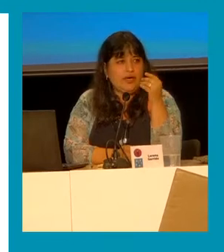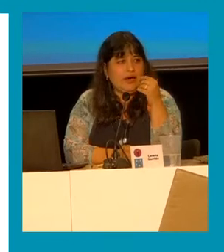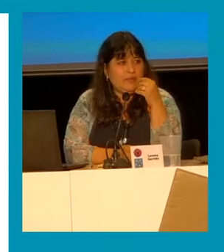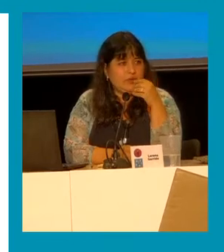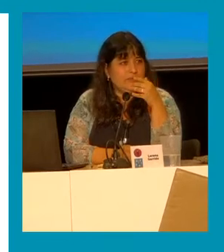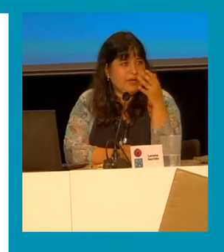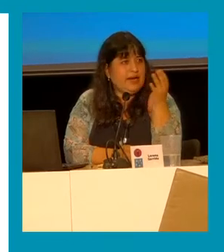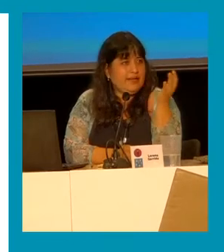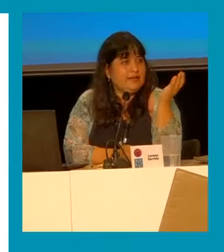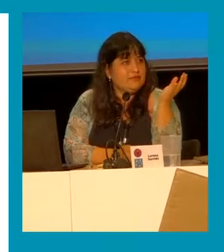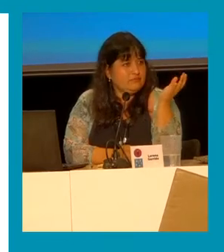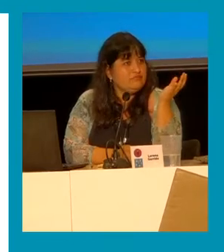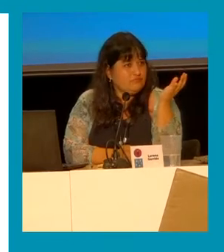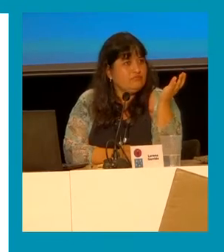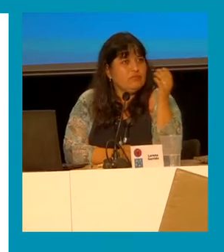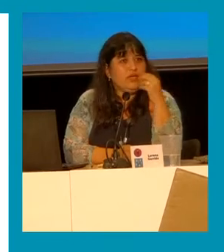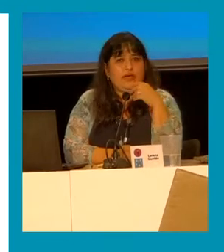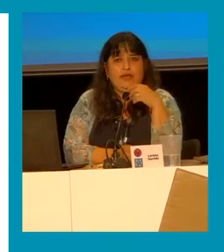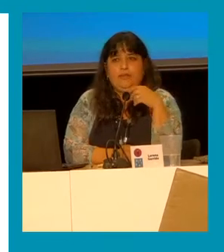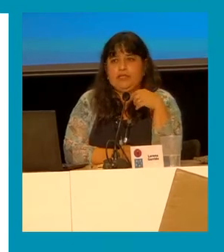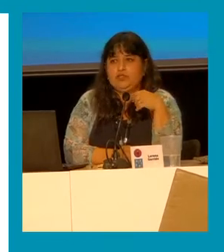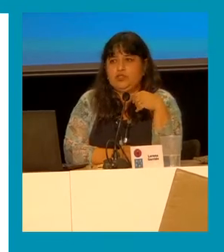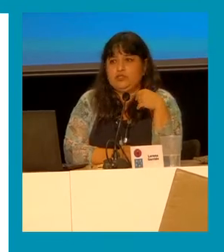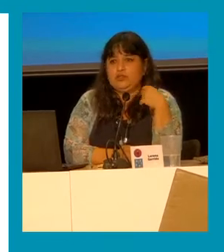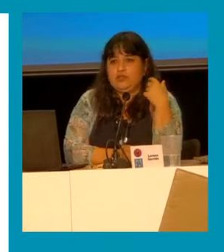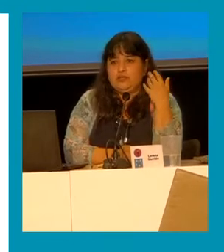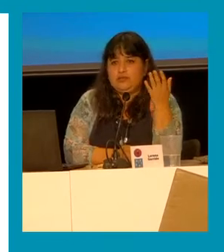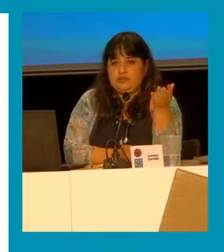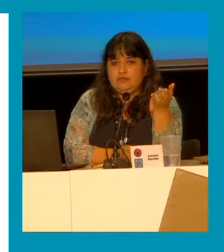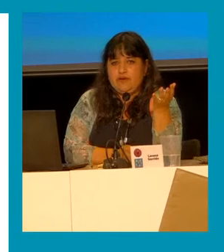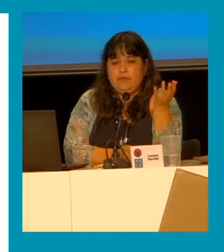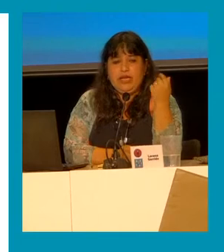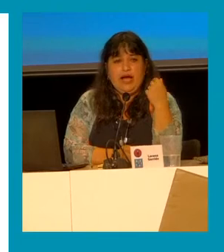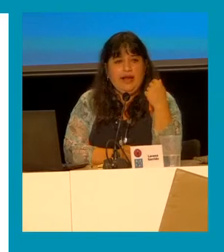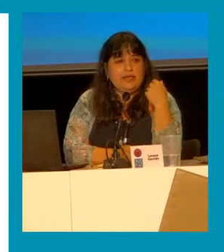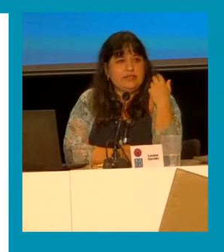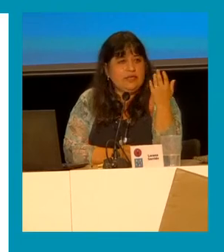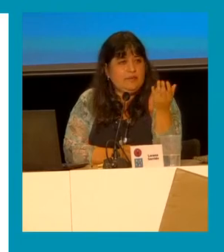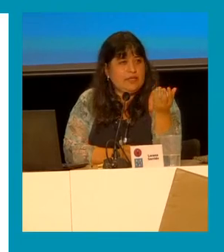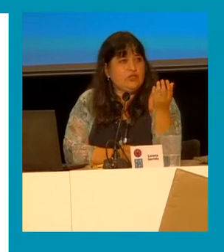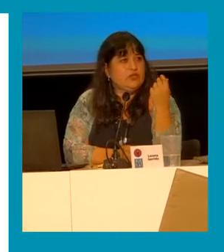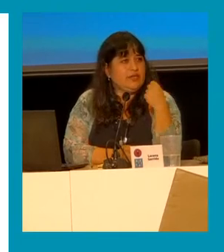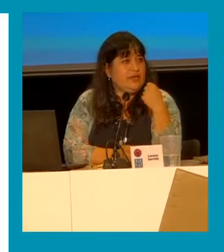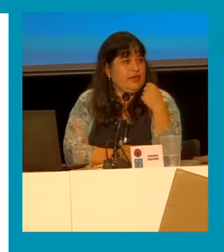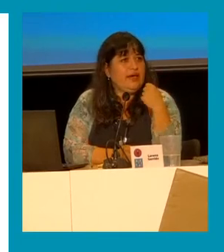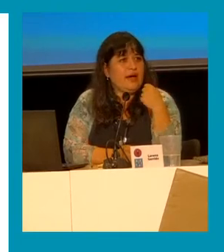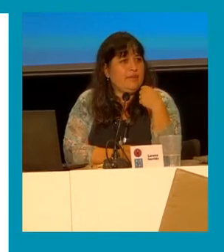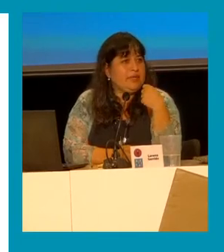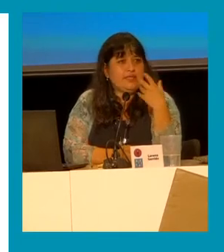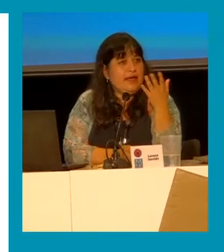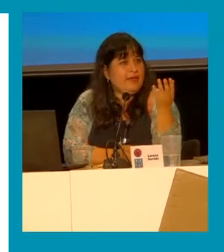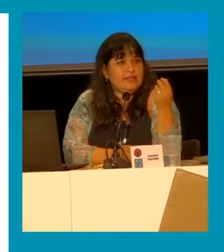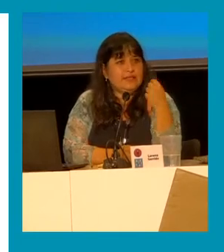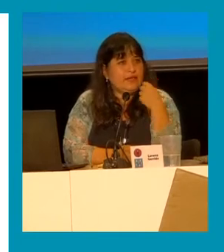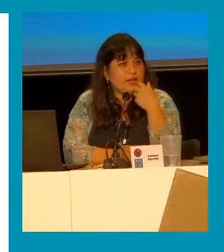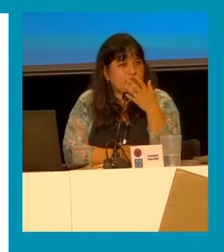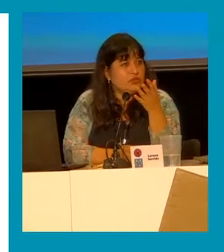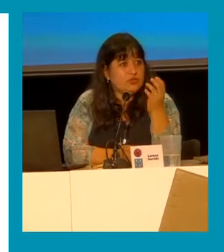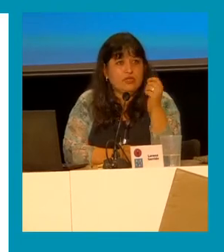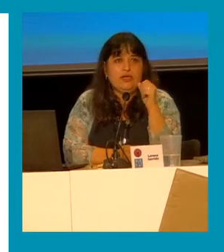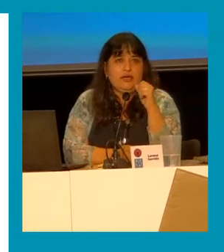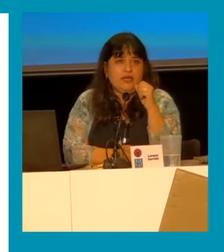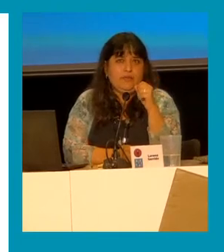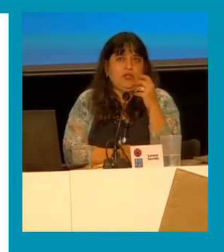surge a muy temprana edad. en espacios familiares, en espacios de amistades, en